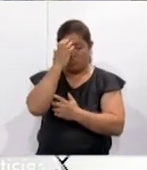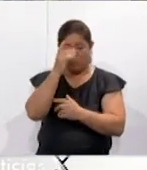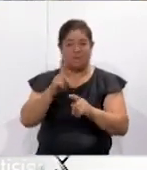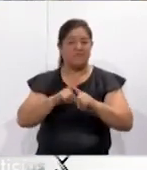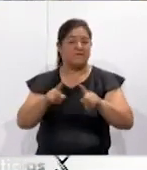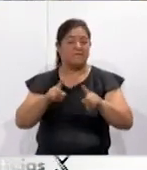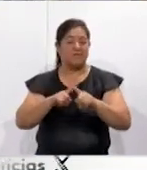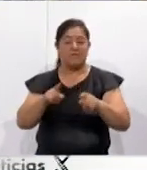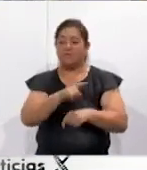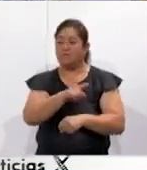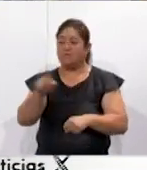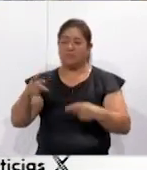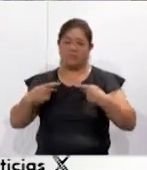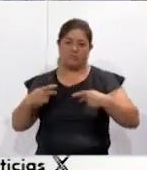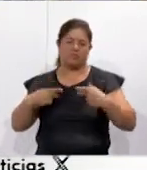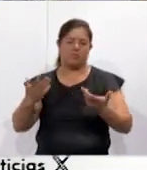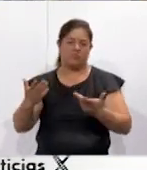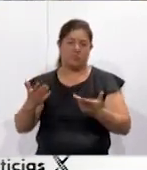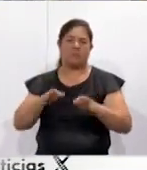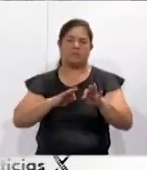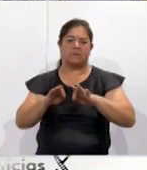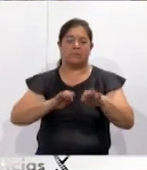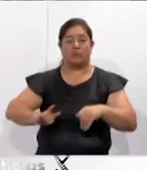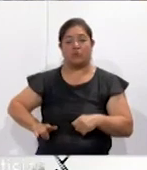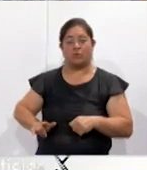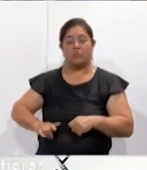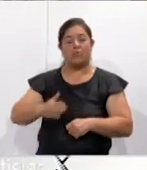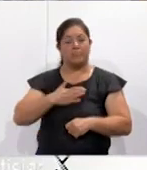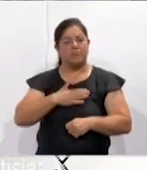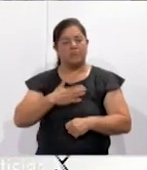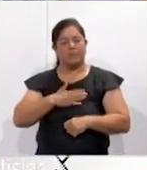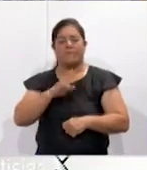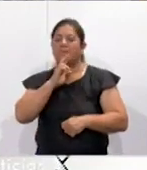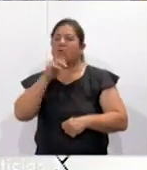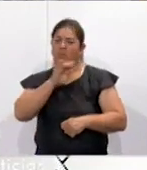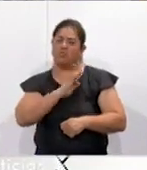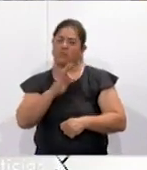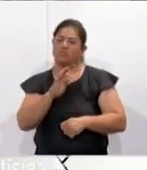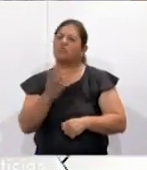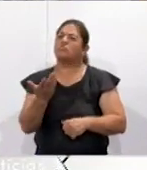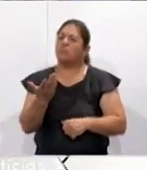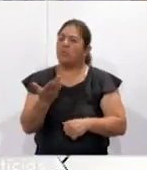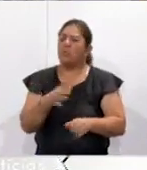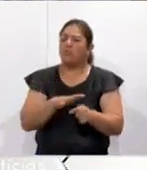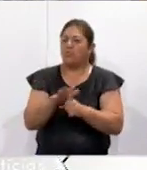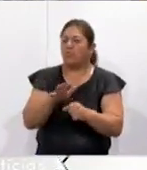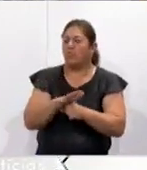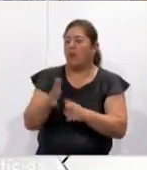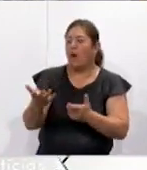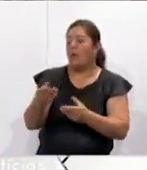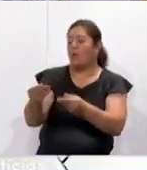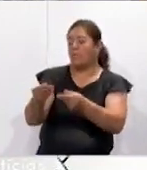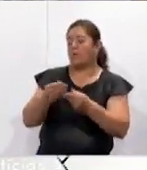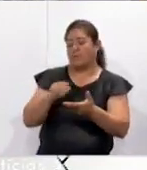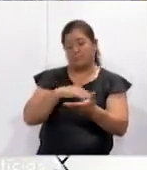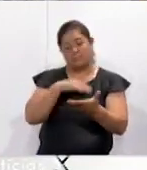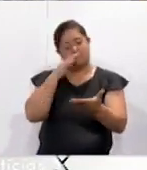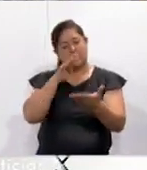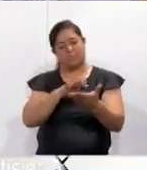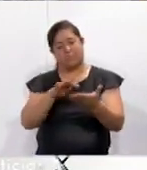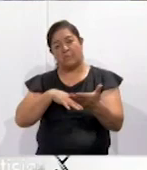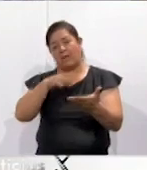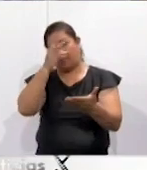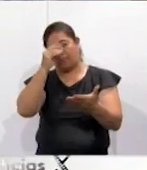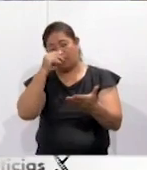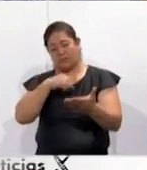sujetos obligados, servidores públicos, de cómo podemos mejorar nuestras funciones como personas servidoras públicas y que nos permita lograr esa igualdad con los